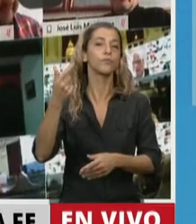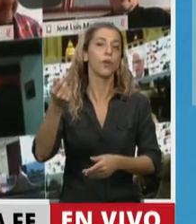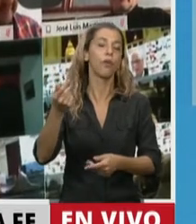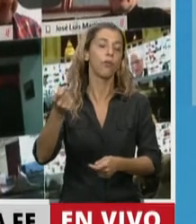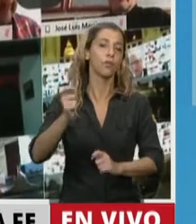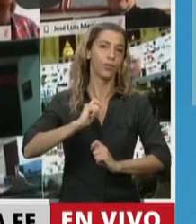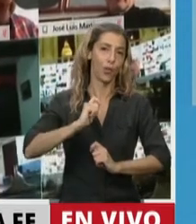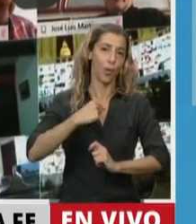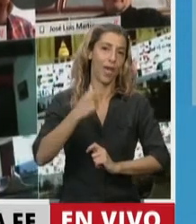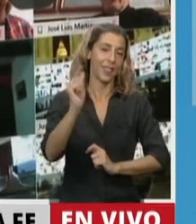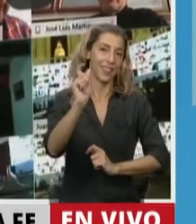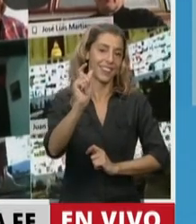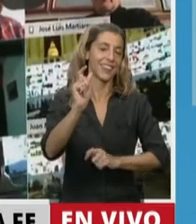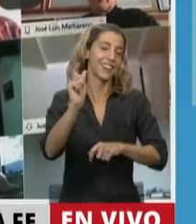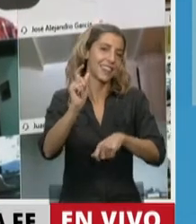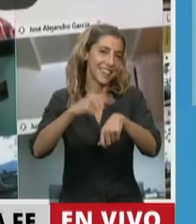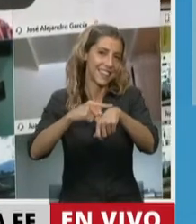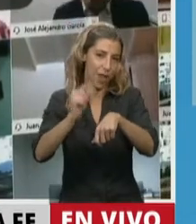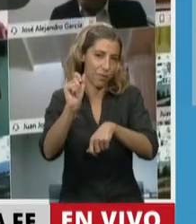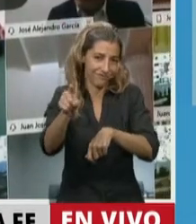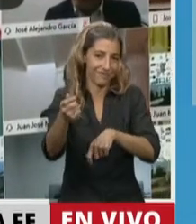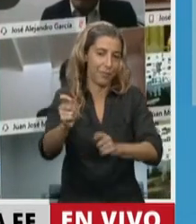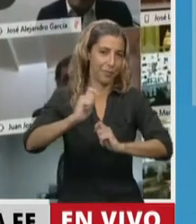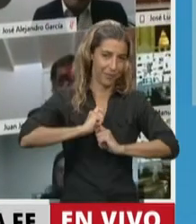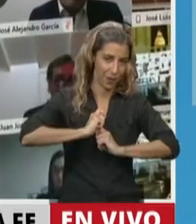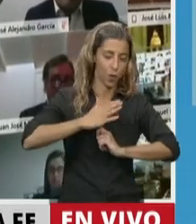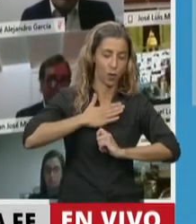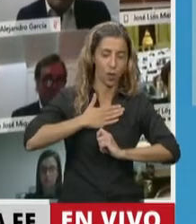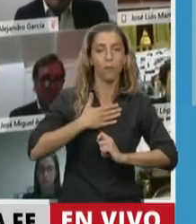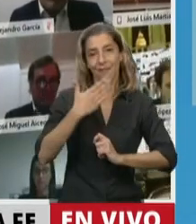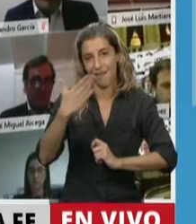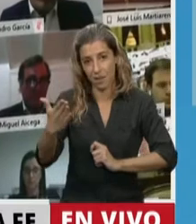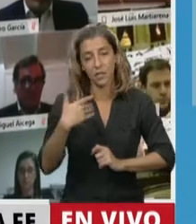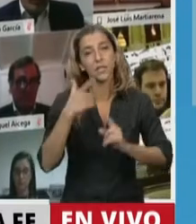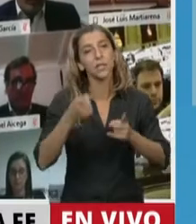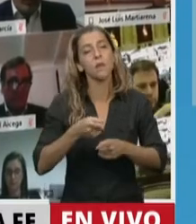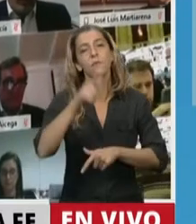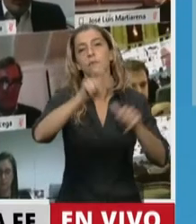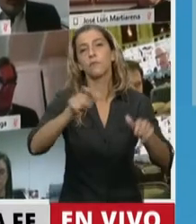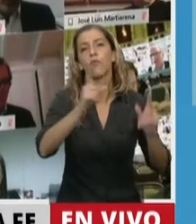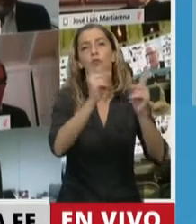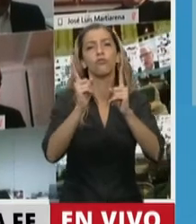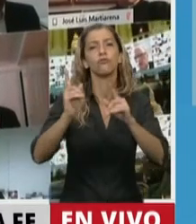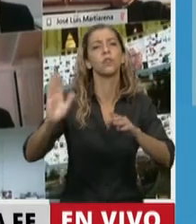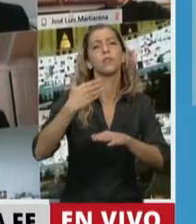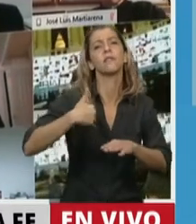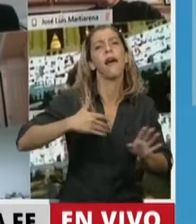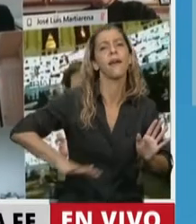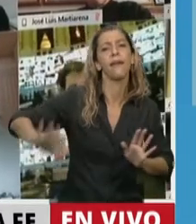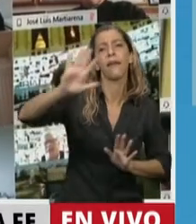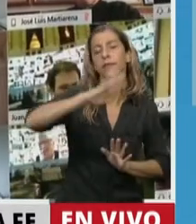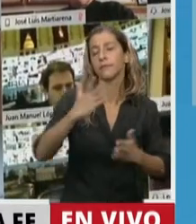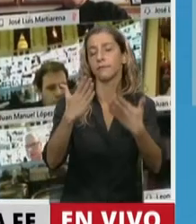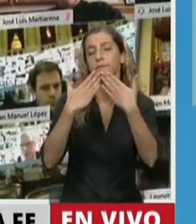poder hablar y agradecerle a todos los docentes del país que me consta que con un gran esfuerzo están